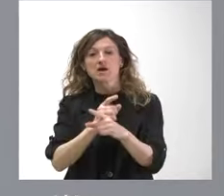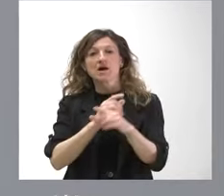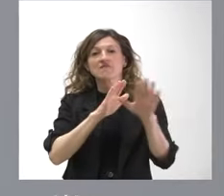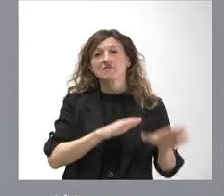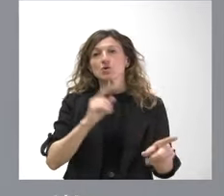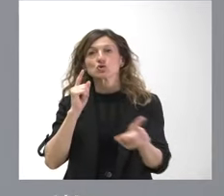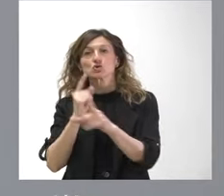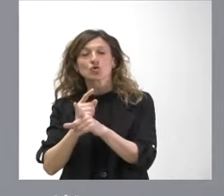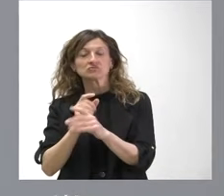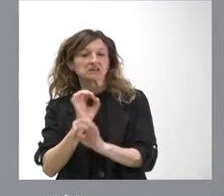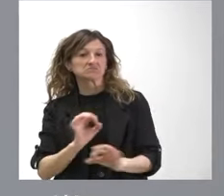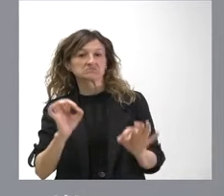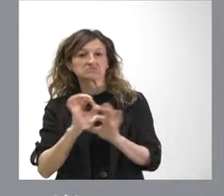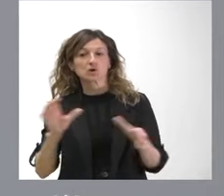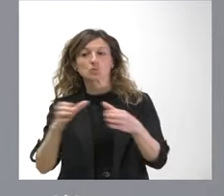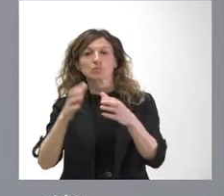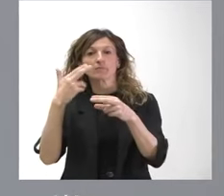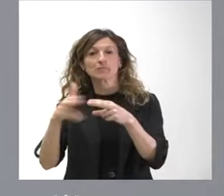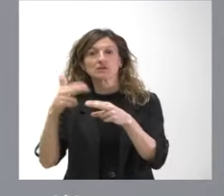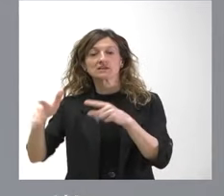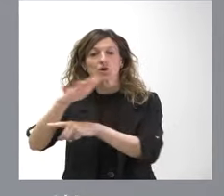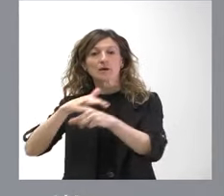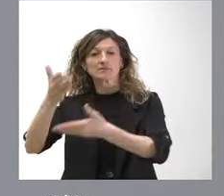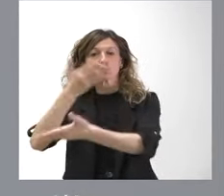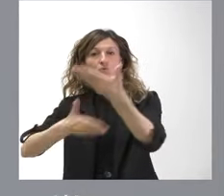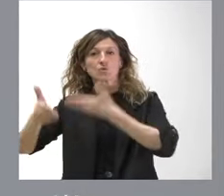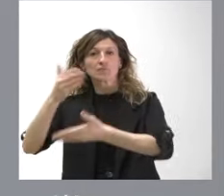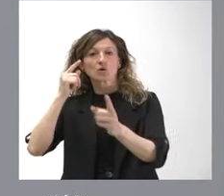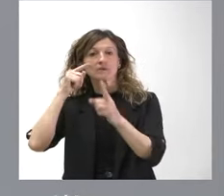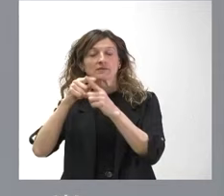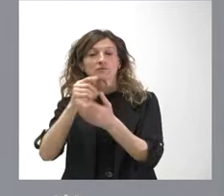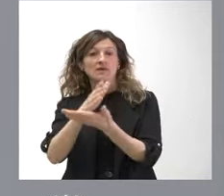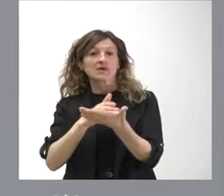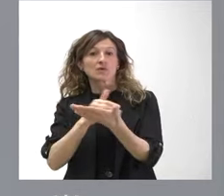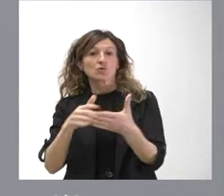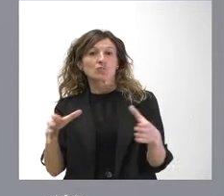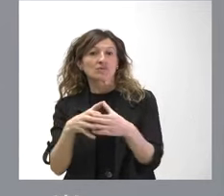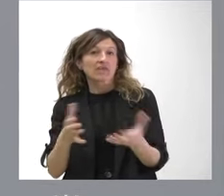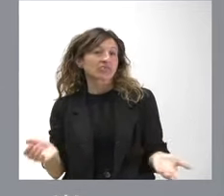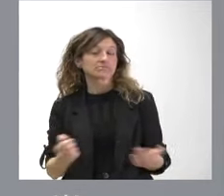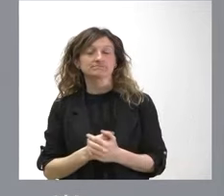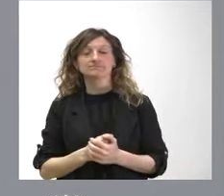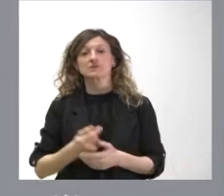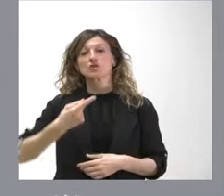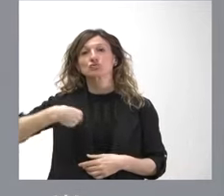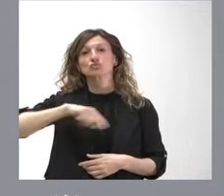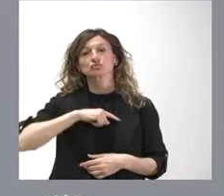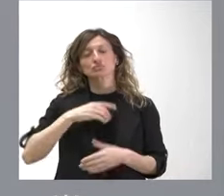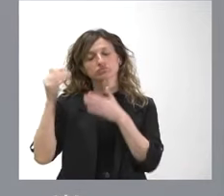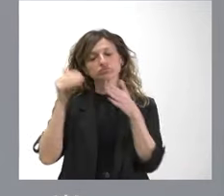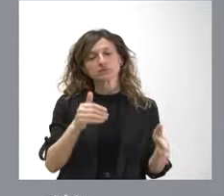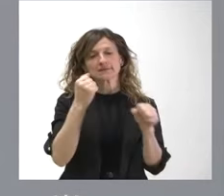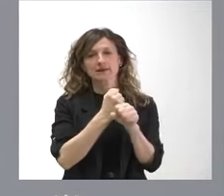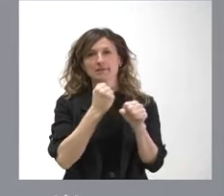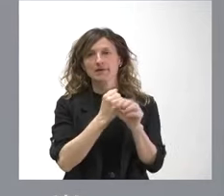de cualquier grupo político en su ámbito de colaboración con los objetivos de comunidad nosotros nos tenemos que dedicar a lo que nos tenemos que dedicar